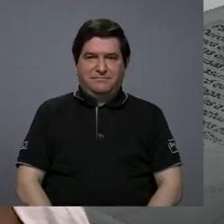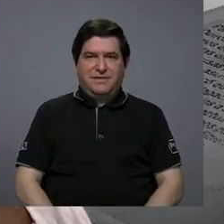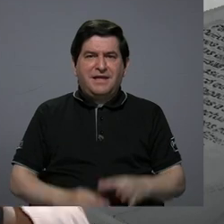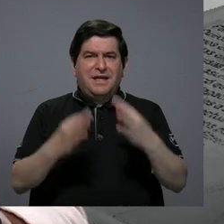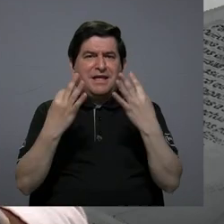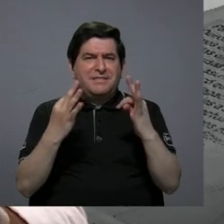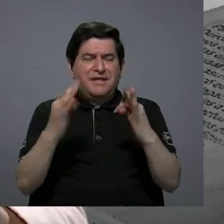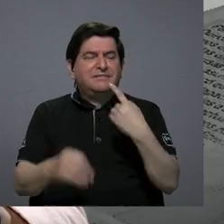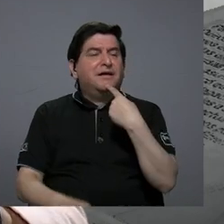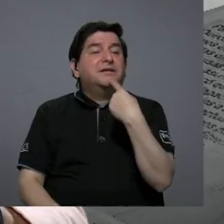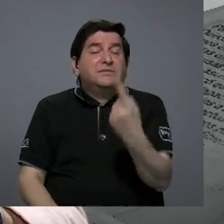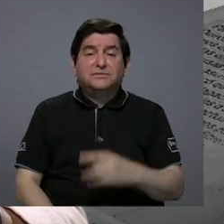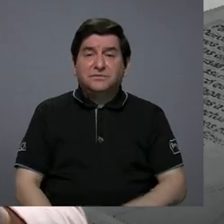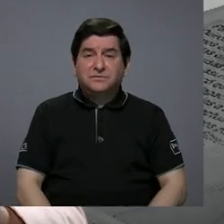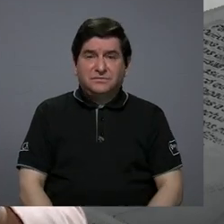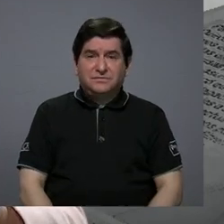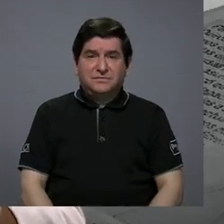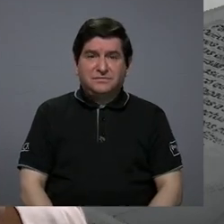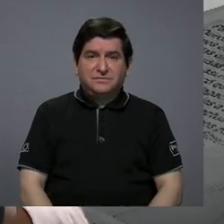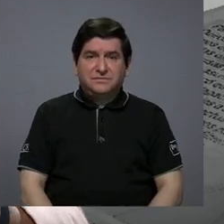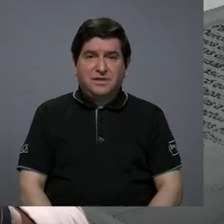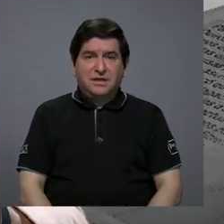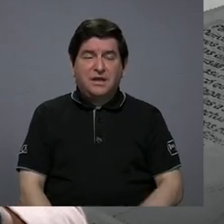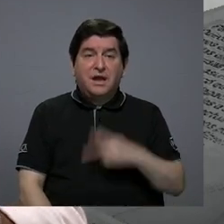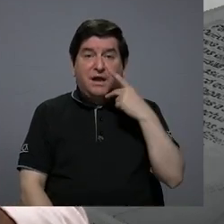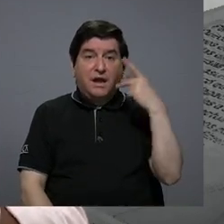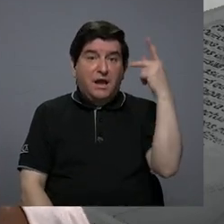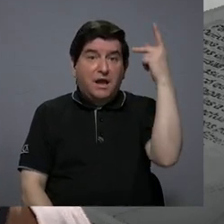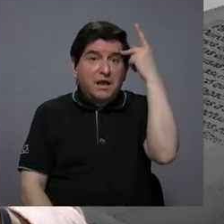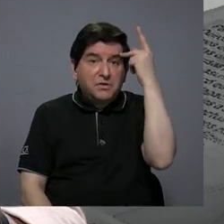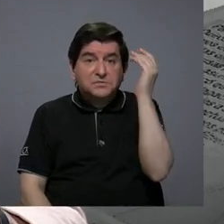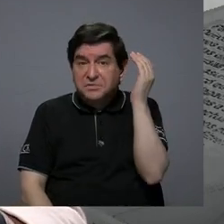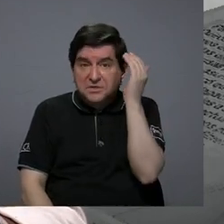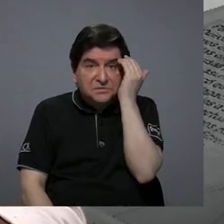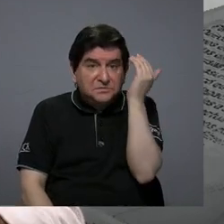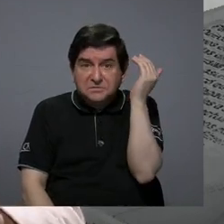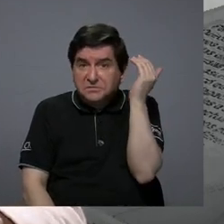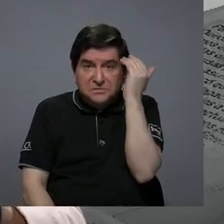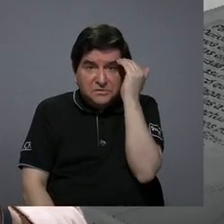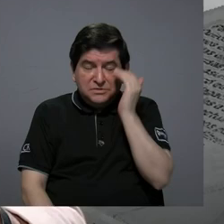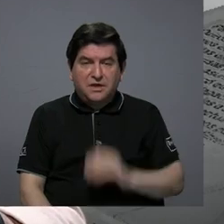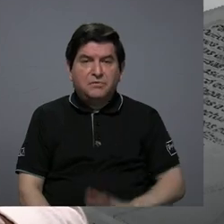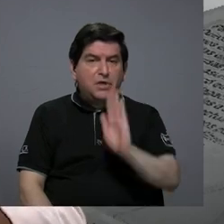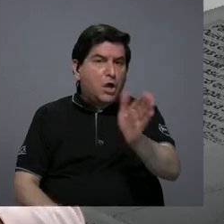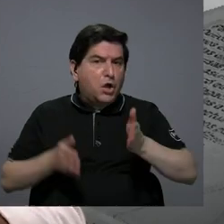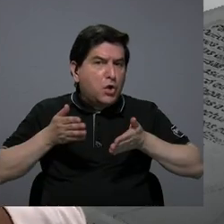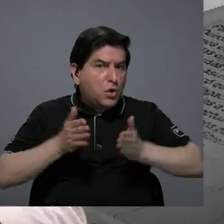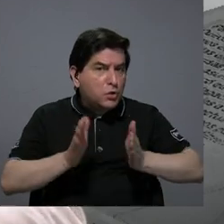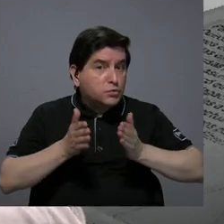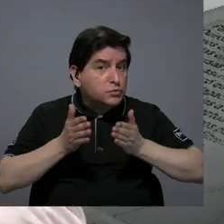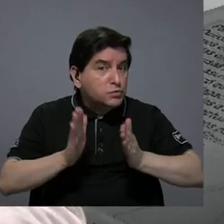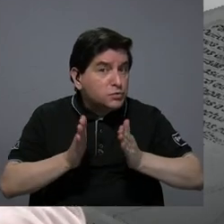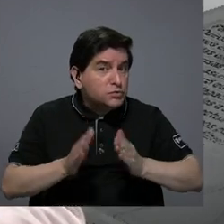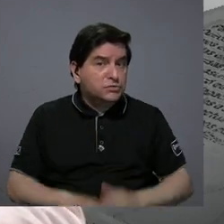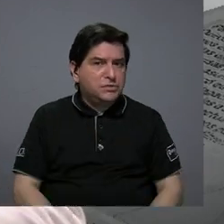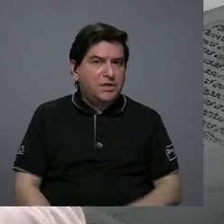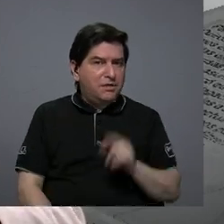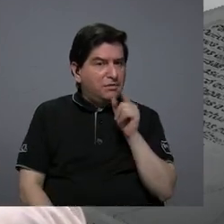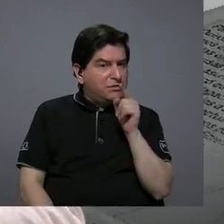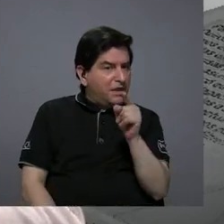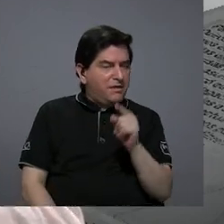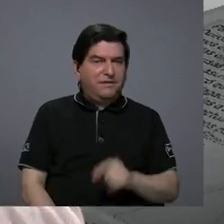dando lugar a que esos padres desconocían que esos hijos que esos hijos fueron